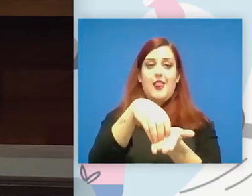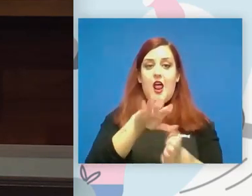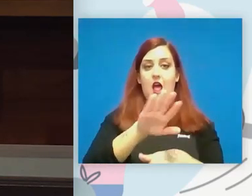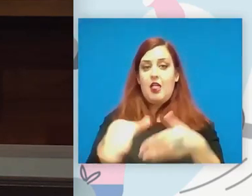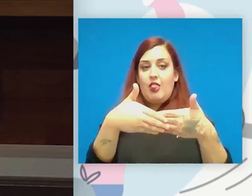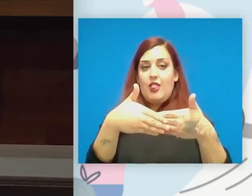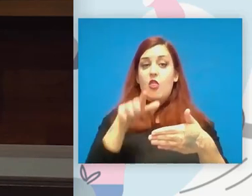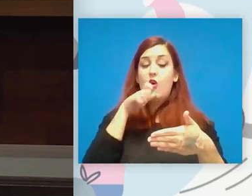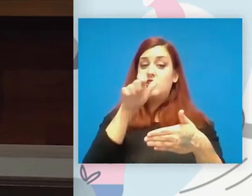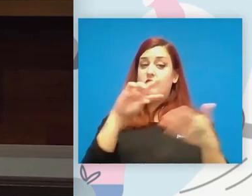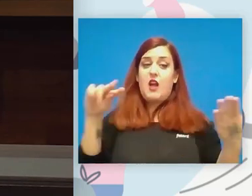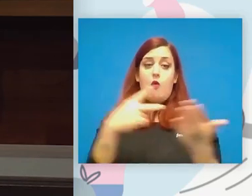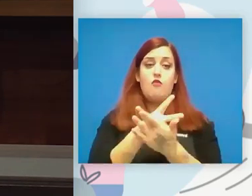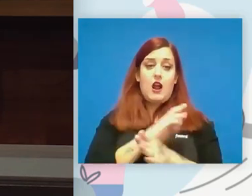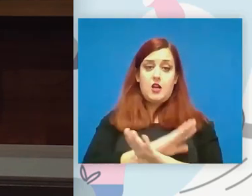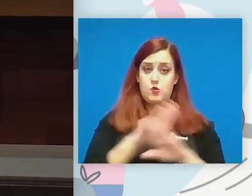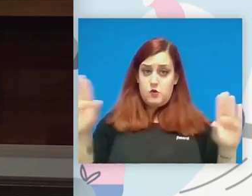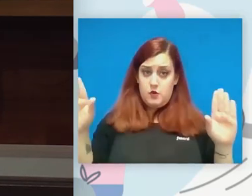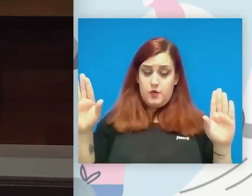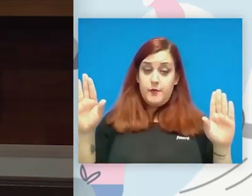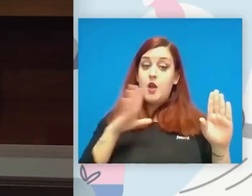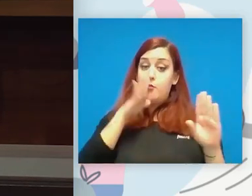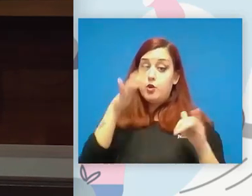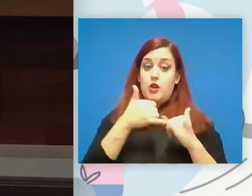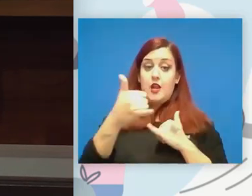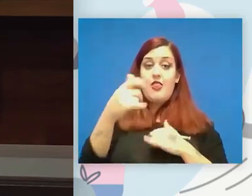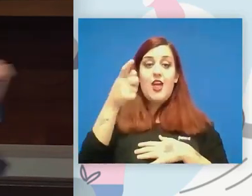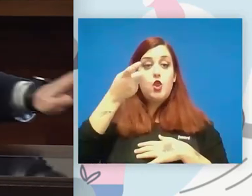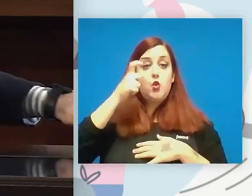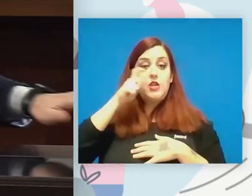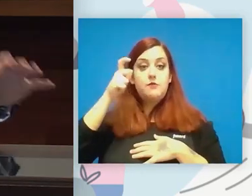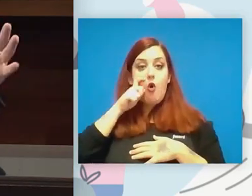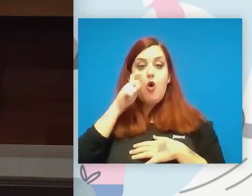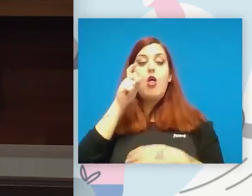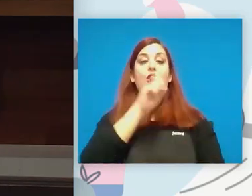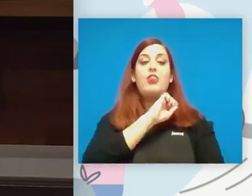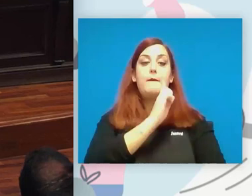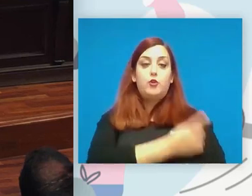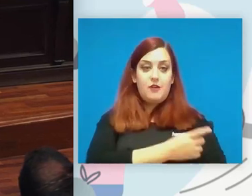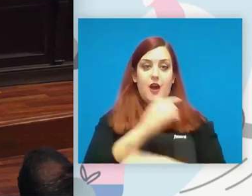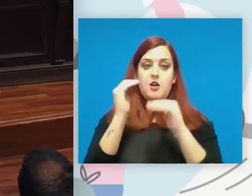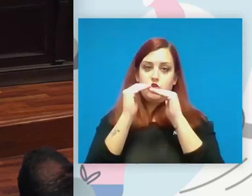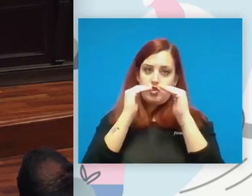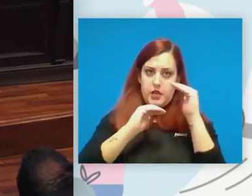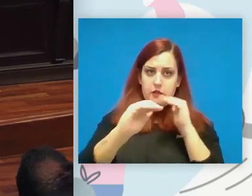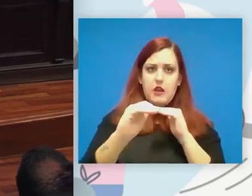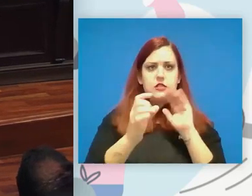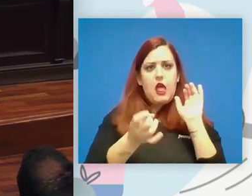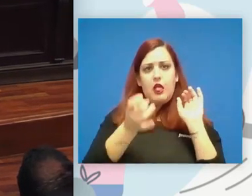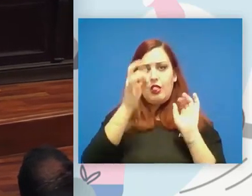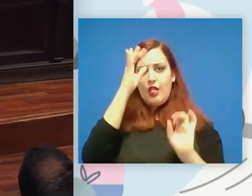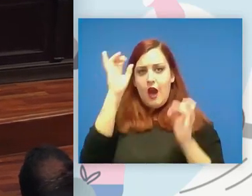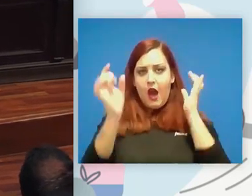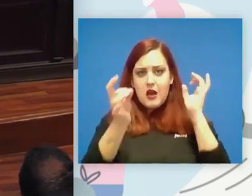derrota del sistema entonces en esta nueva línea de turismo deportivo sostenible que doy ideas va a haber una